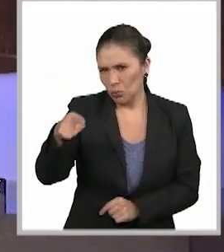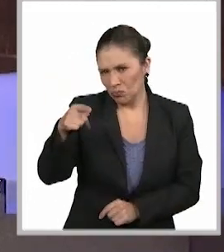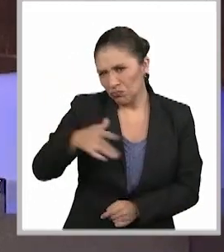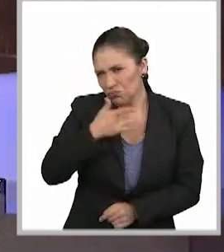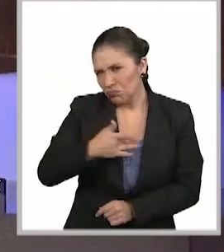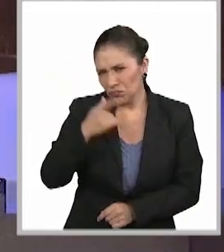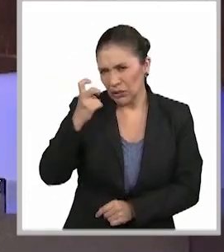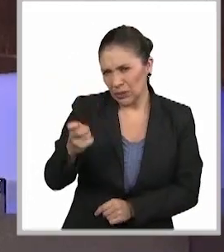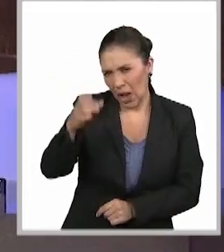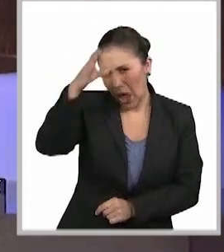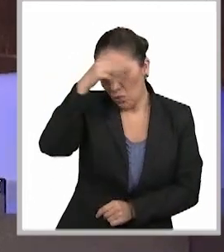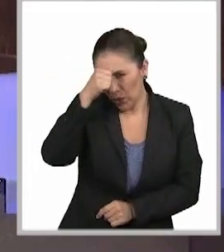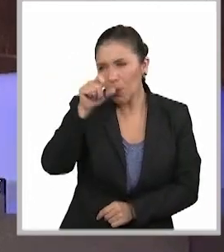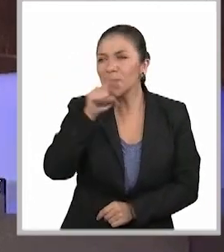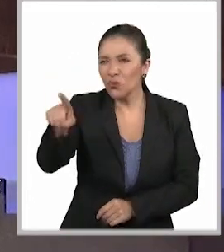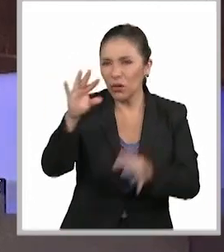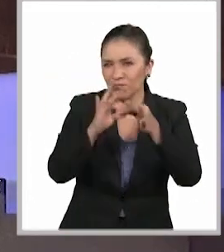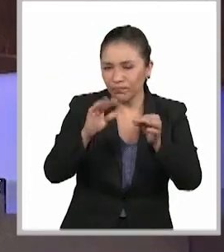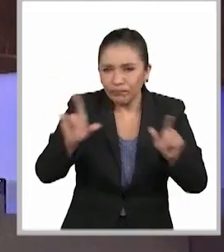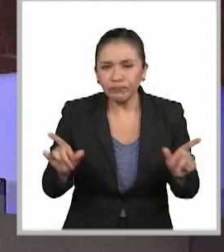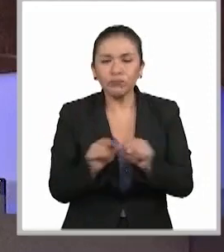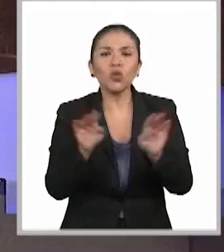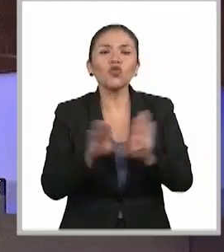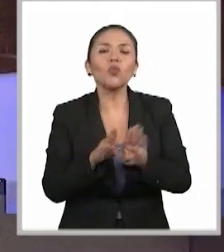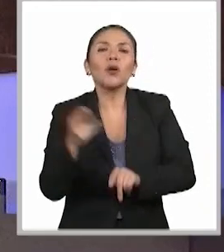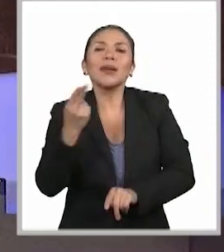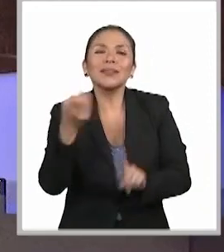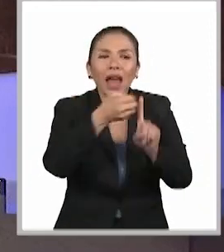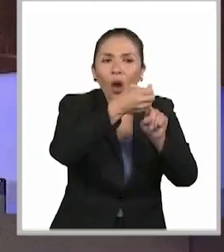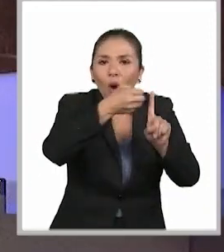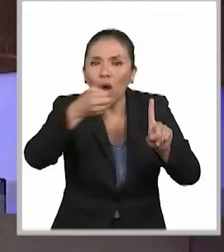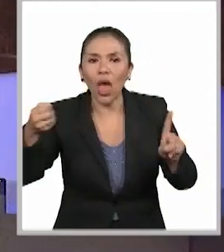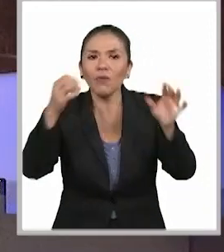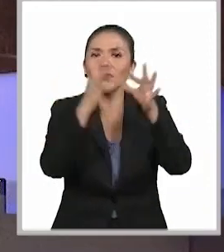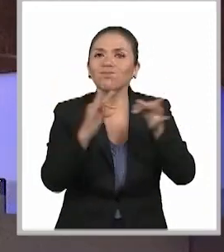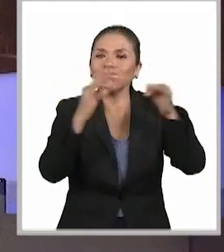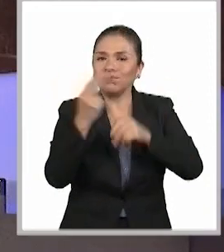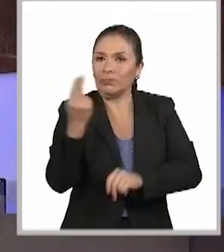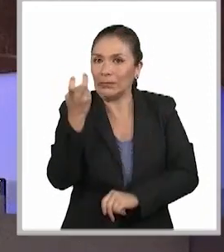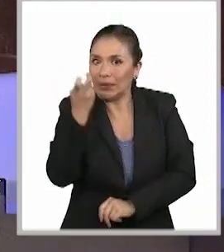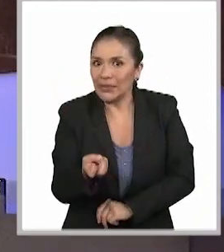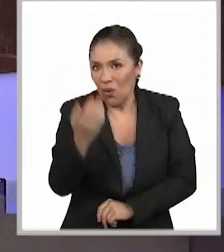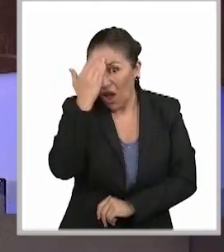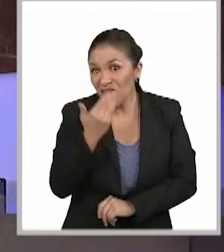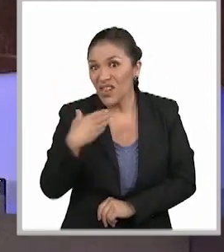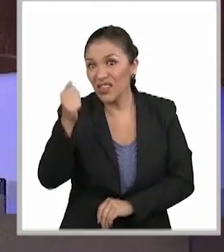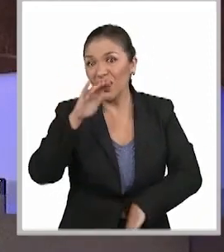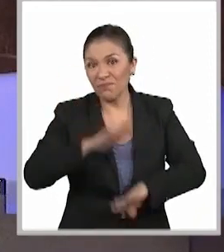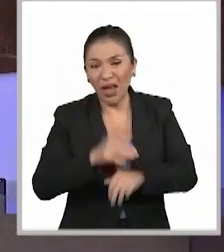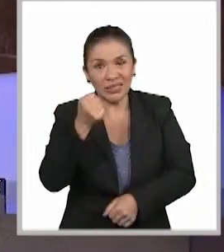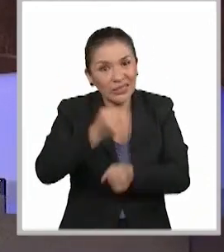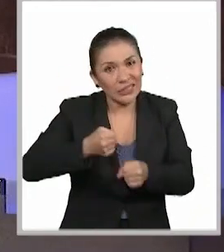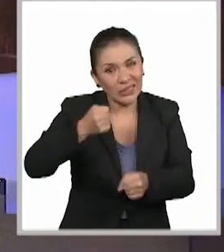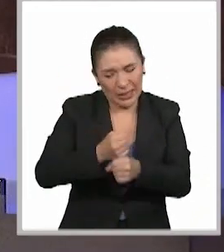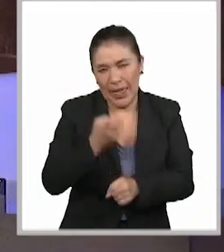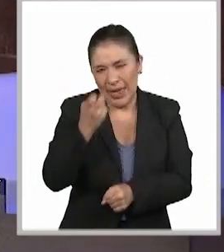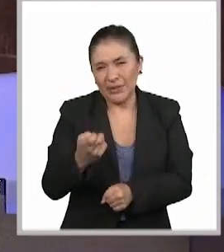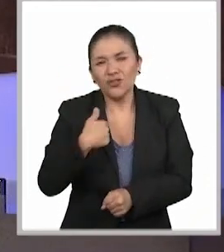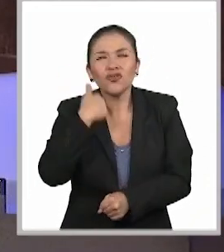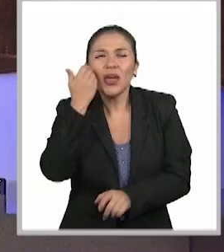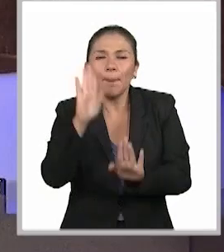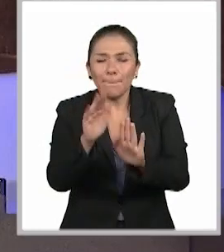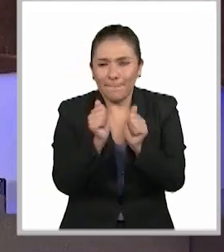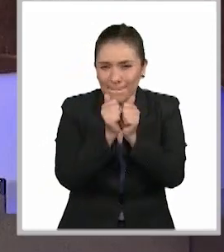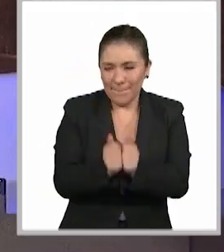con lo que decías lo resumiría en capacidades narrativas. Y es precisamente en estas capacidades narrativas que me gustaría detenerme